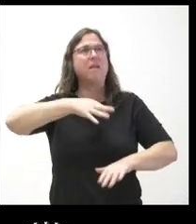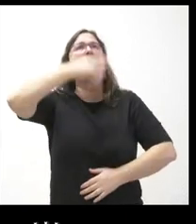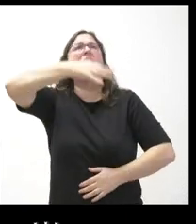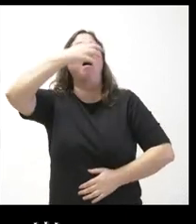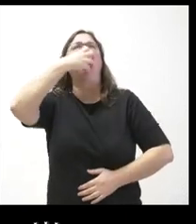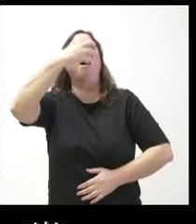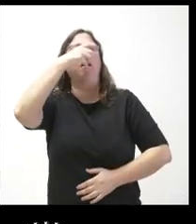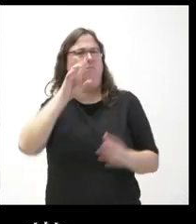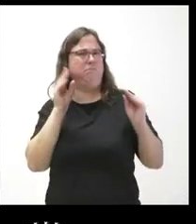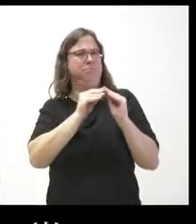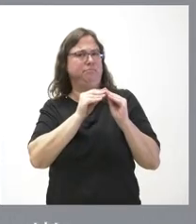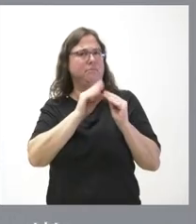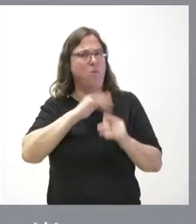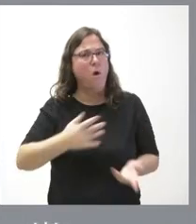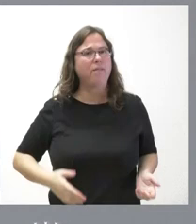afirmaciones.